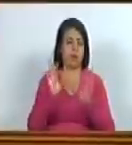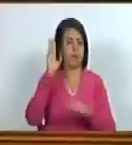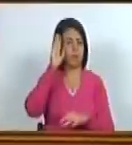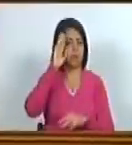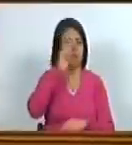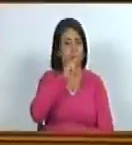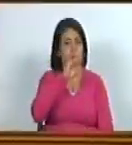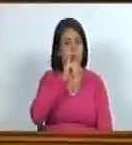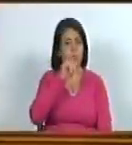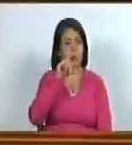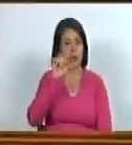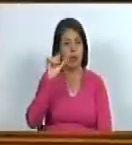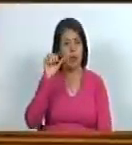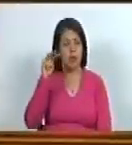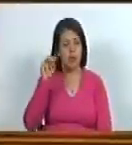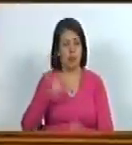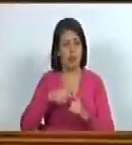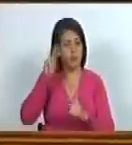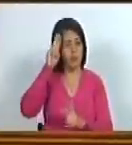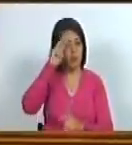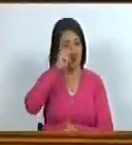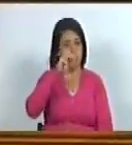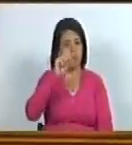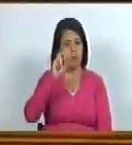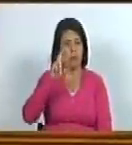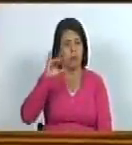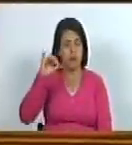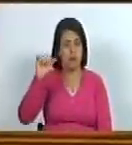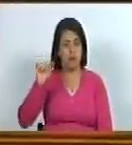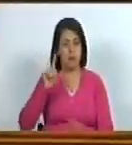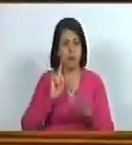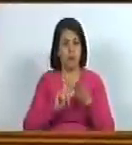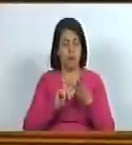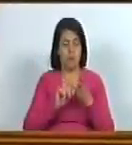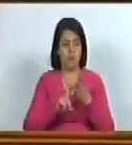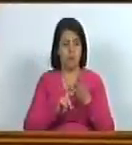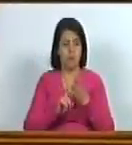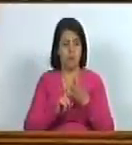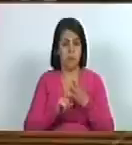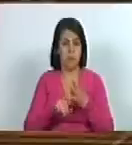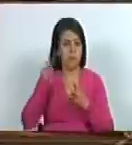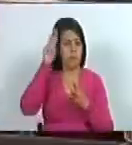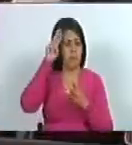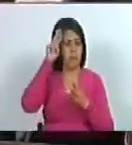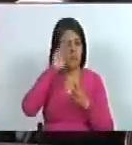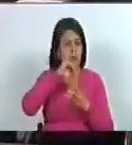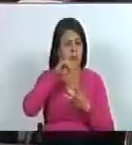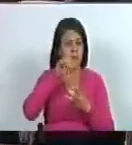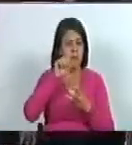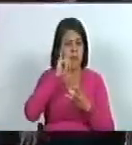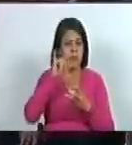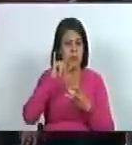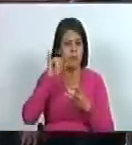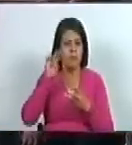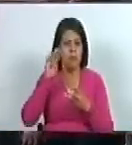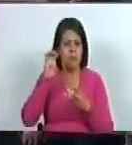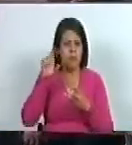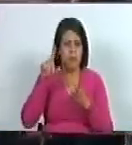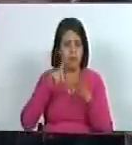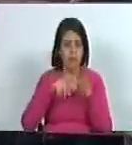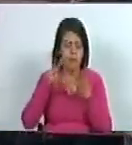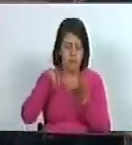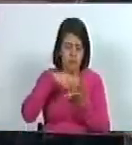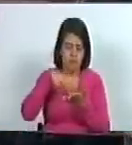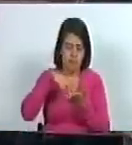maestro William Rivas la maestra María Teresa Espinosa la maestra Yajis Bel Morales y